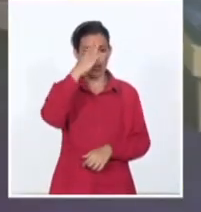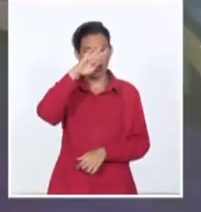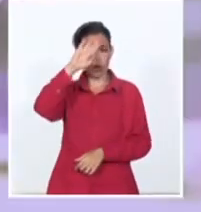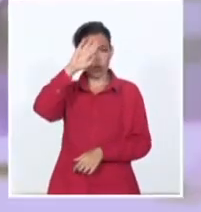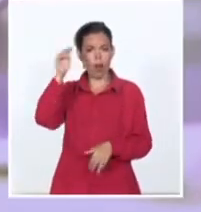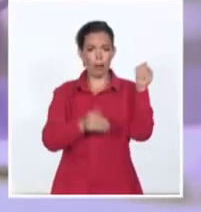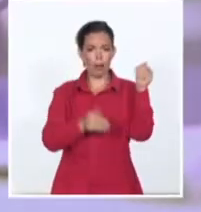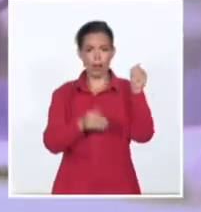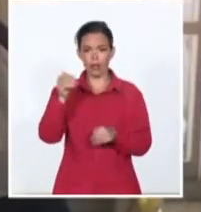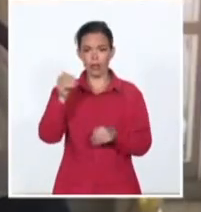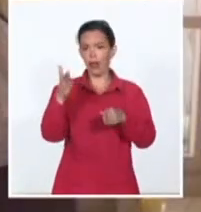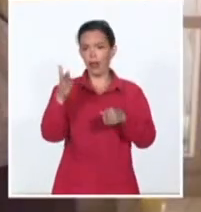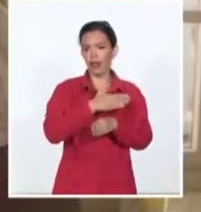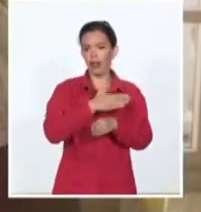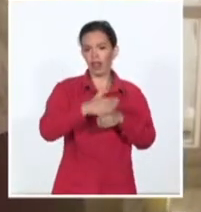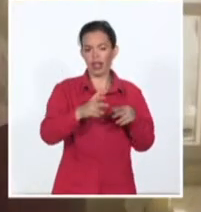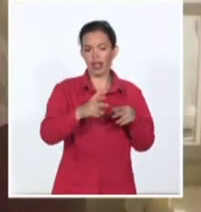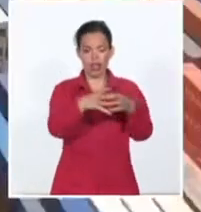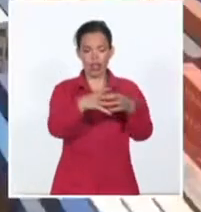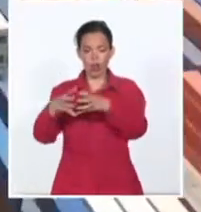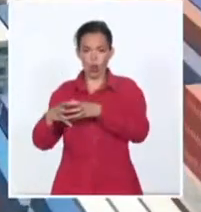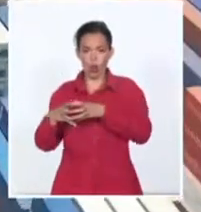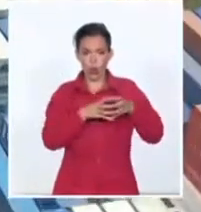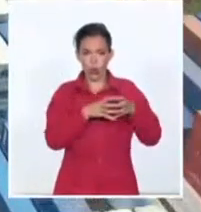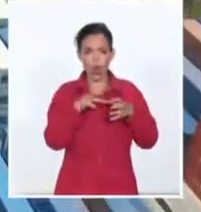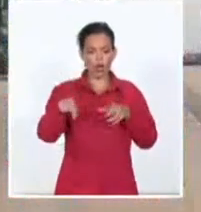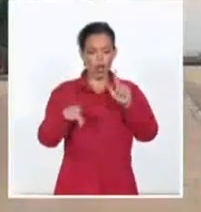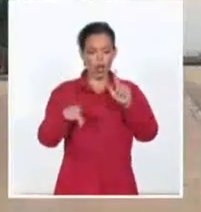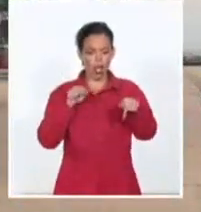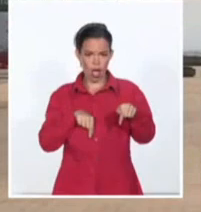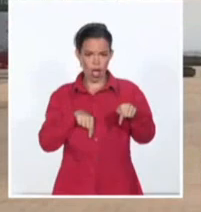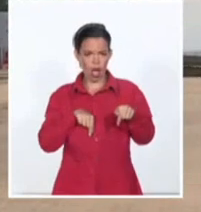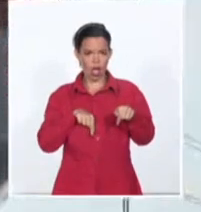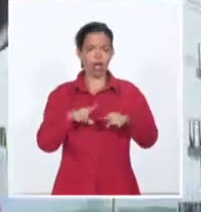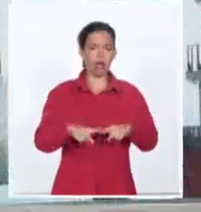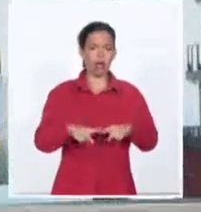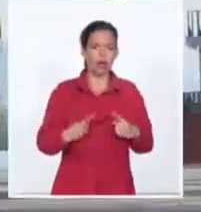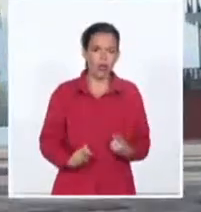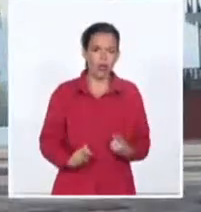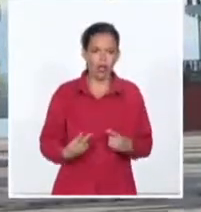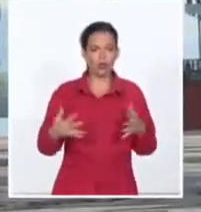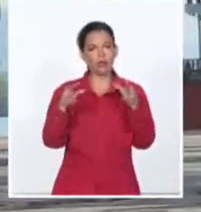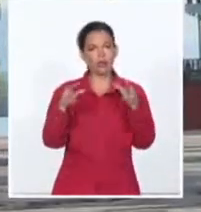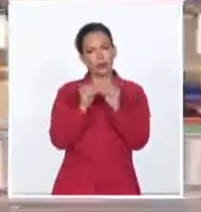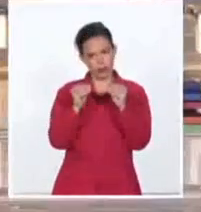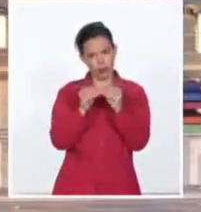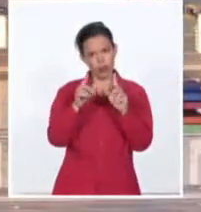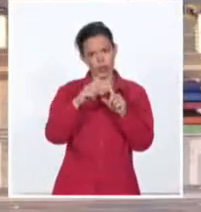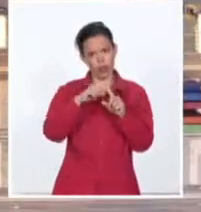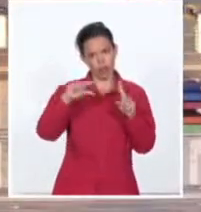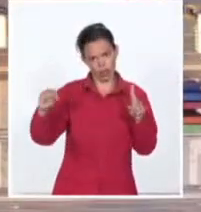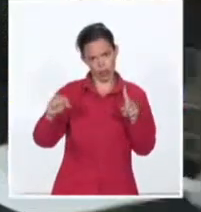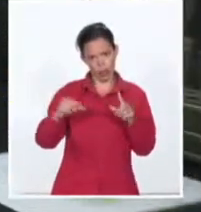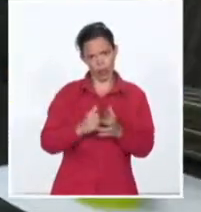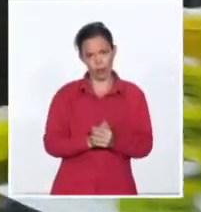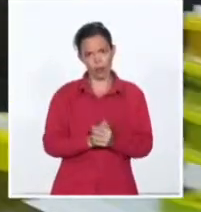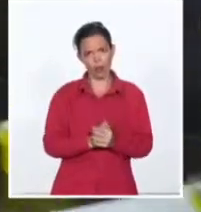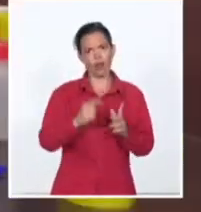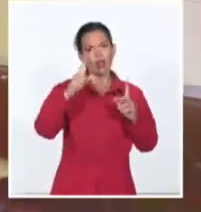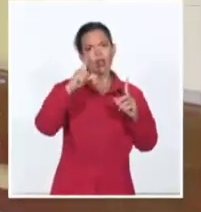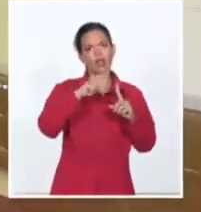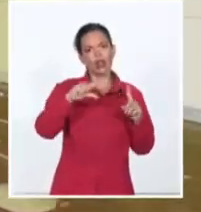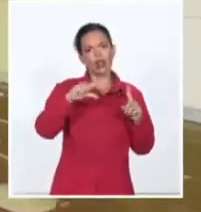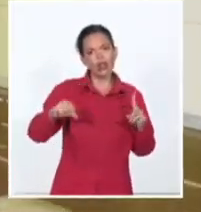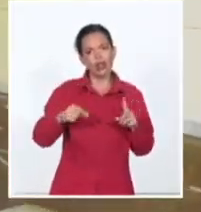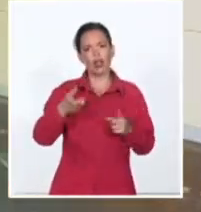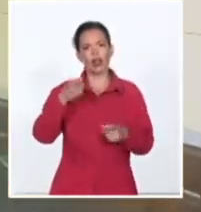en distintos paneles, en distintos estanes, basándose en las temáticas. Una temática del turismo, otra temática